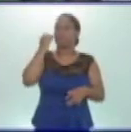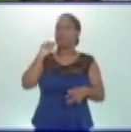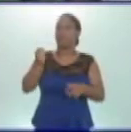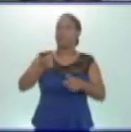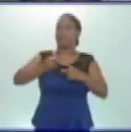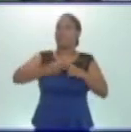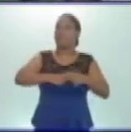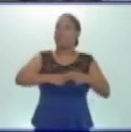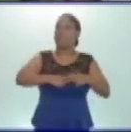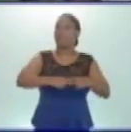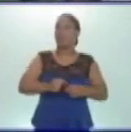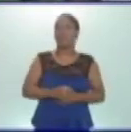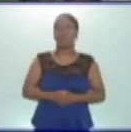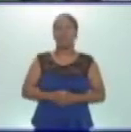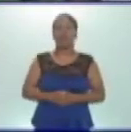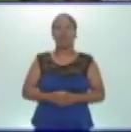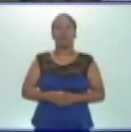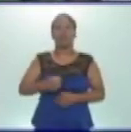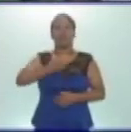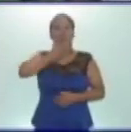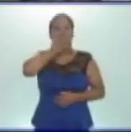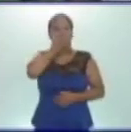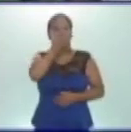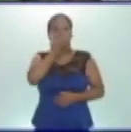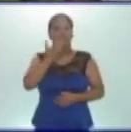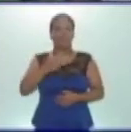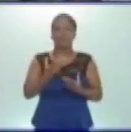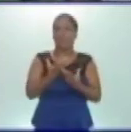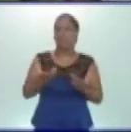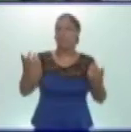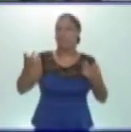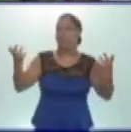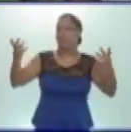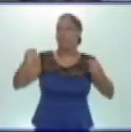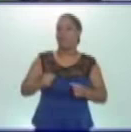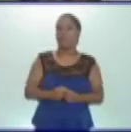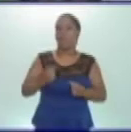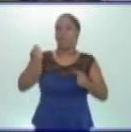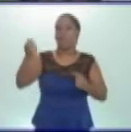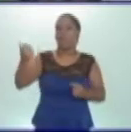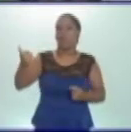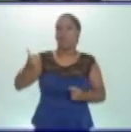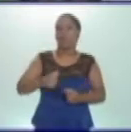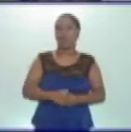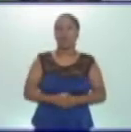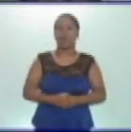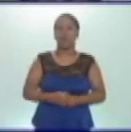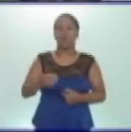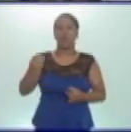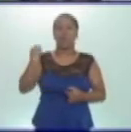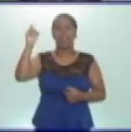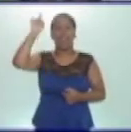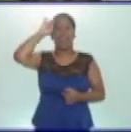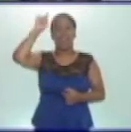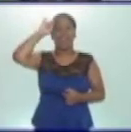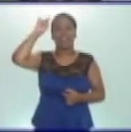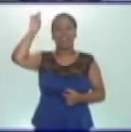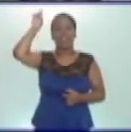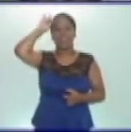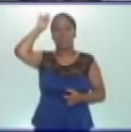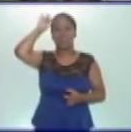este grupo encontramos las frutas frescas y los vegetales, los frijoles, la leche y el yogur.